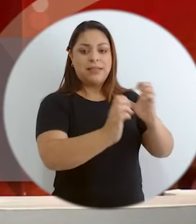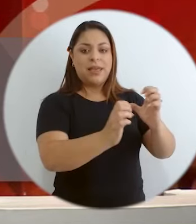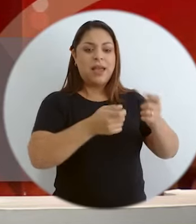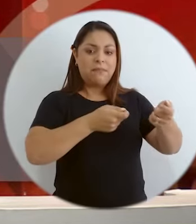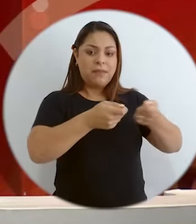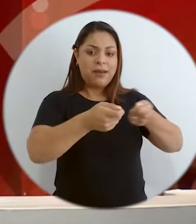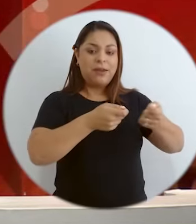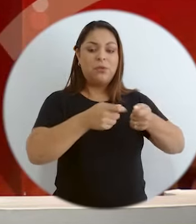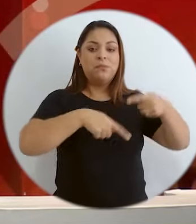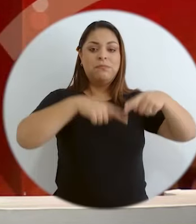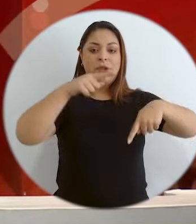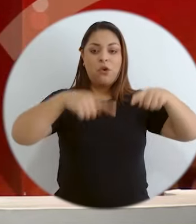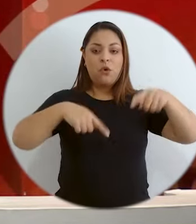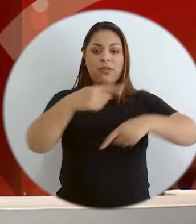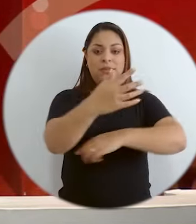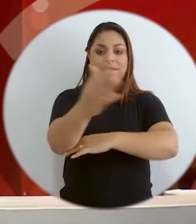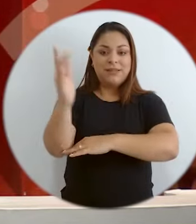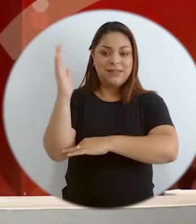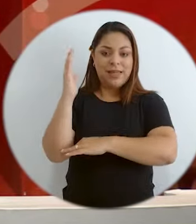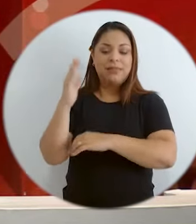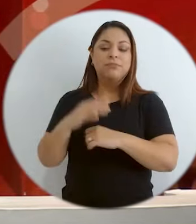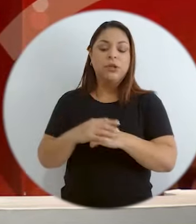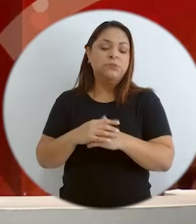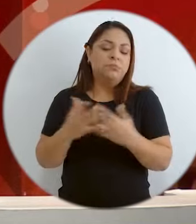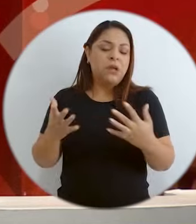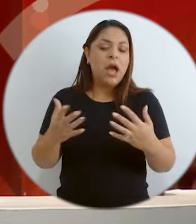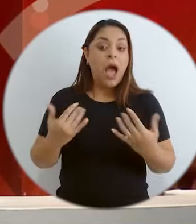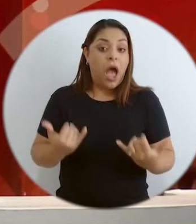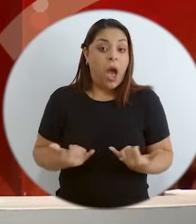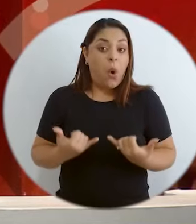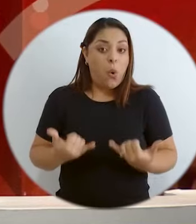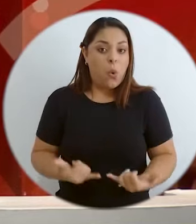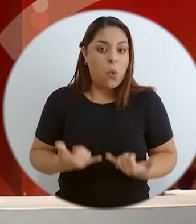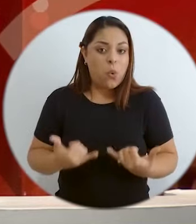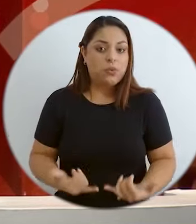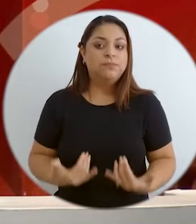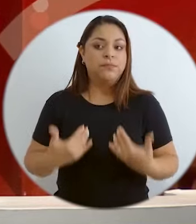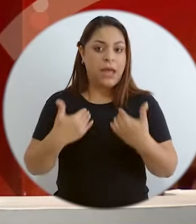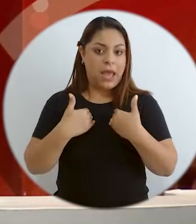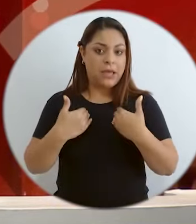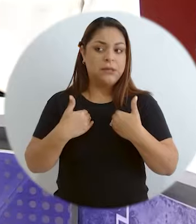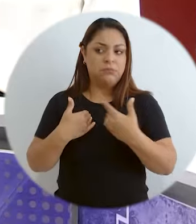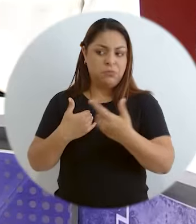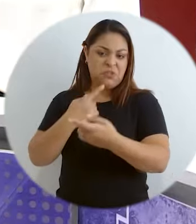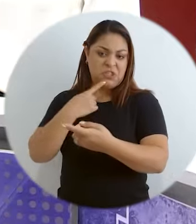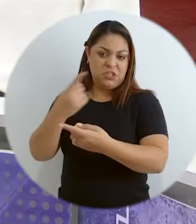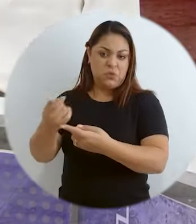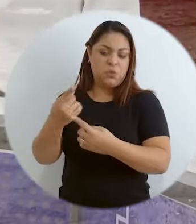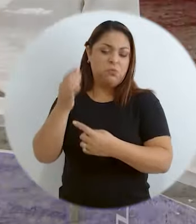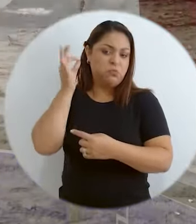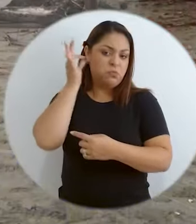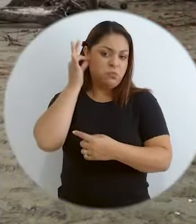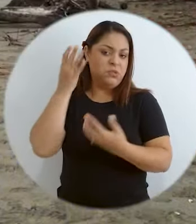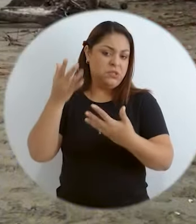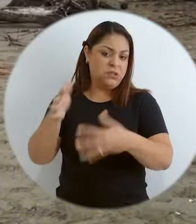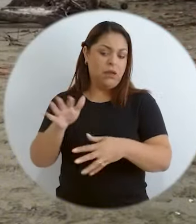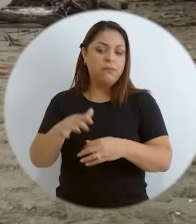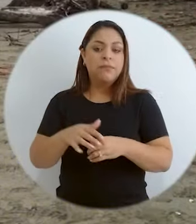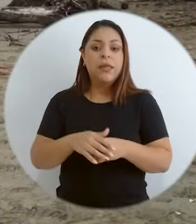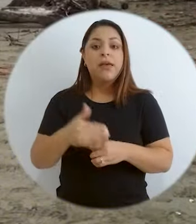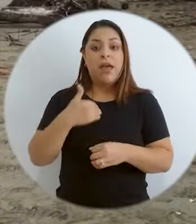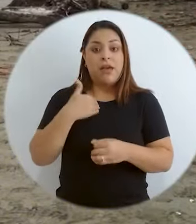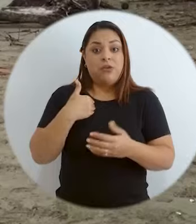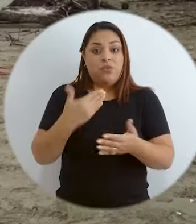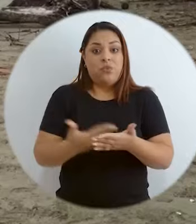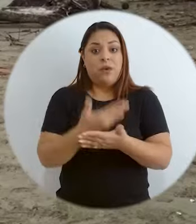Nacional de Biodiversidad. Actualmente, bueno, ya lo mencionó Carol, pero